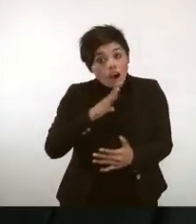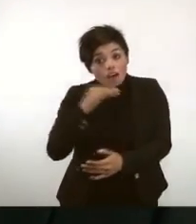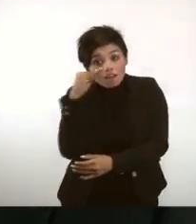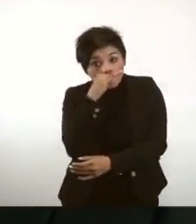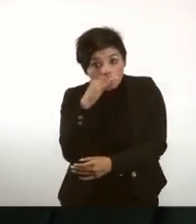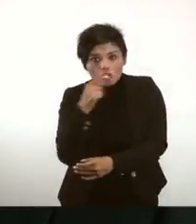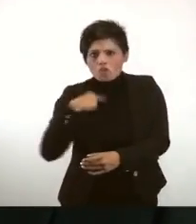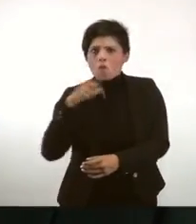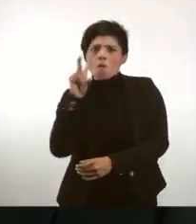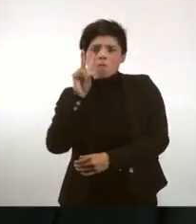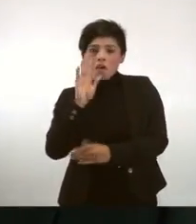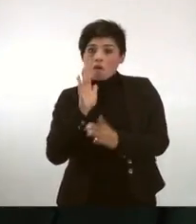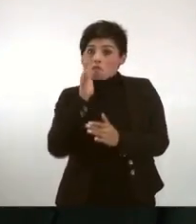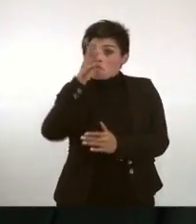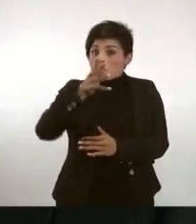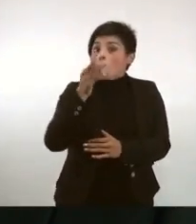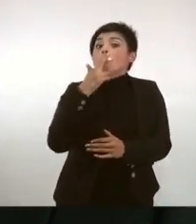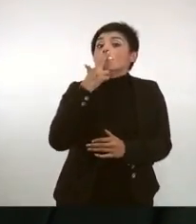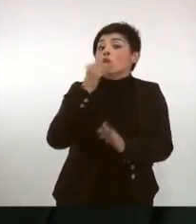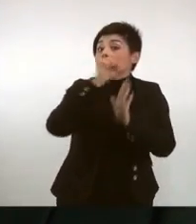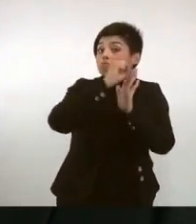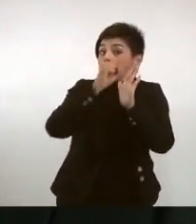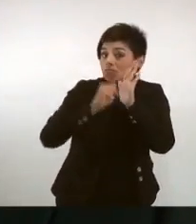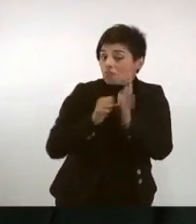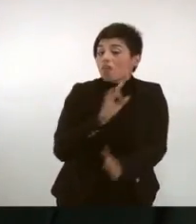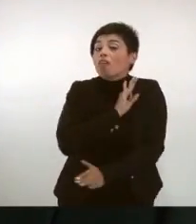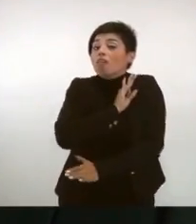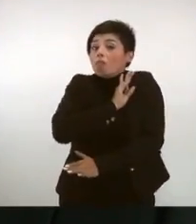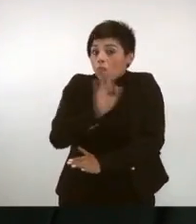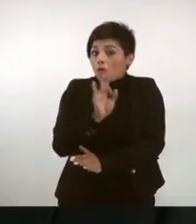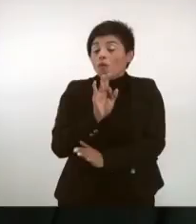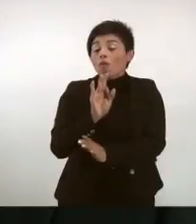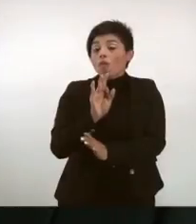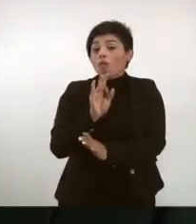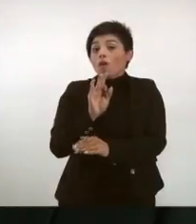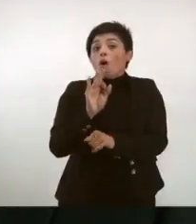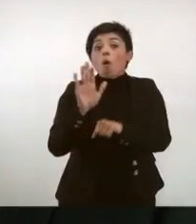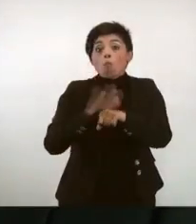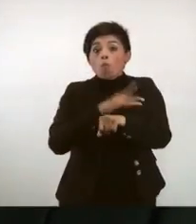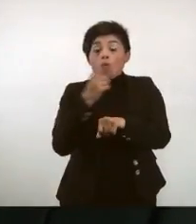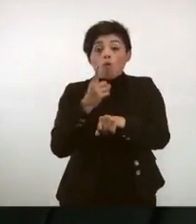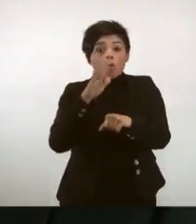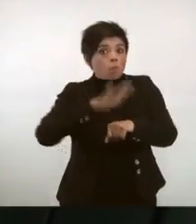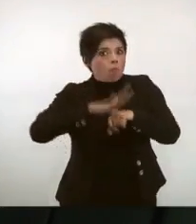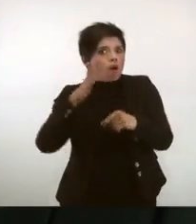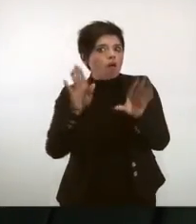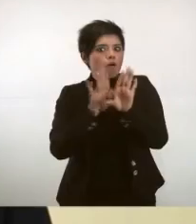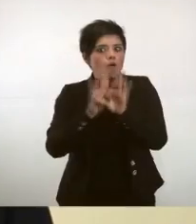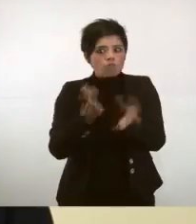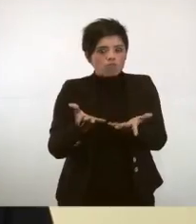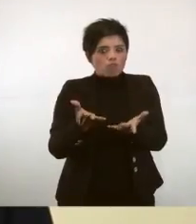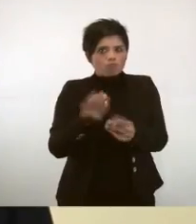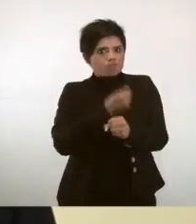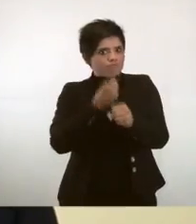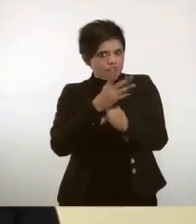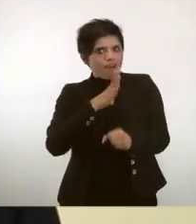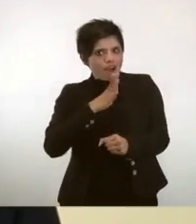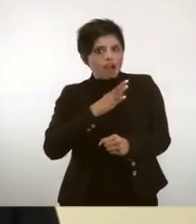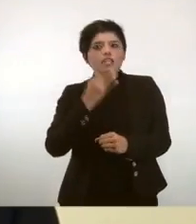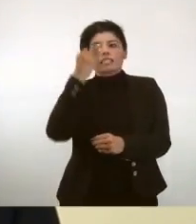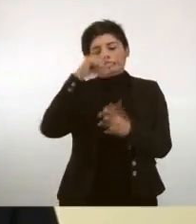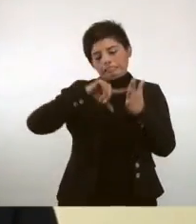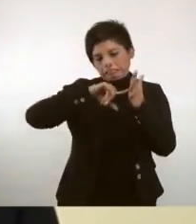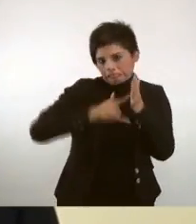futuro yo veo que es el sistema que va a ser más propio. Por tiempo,